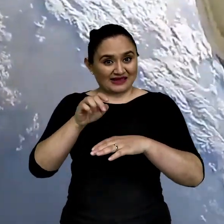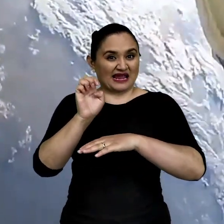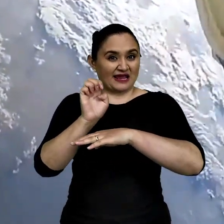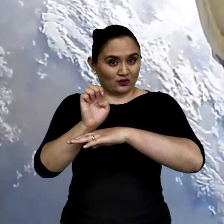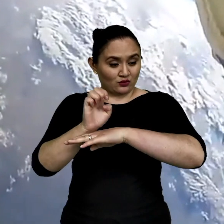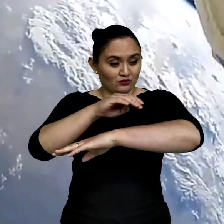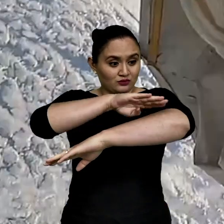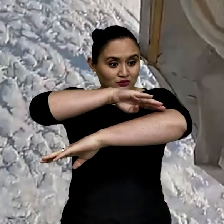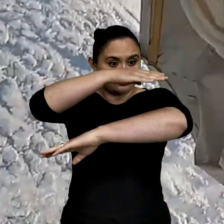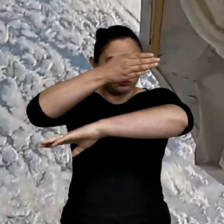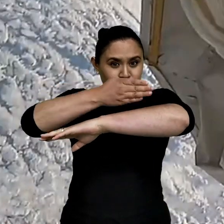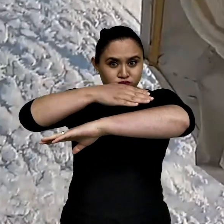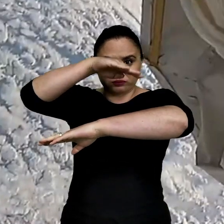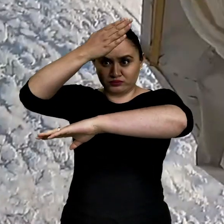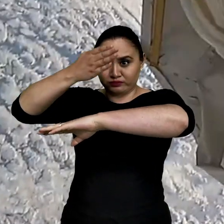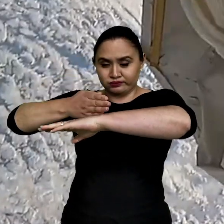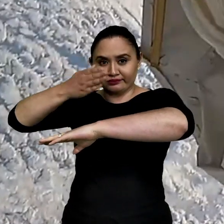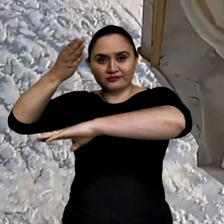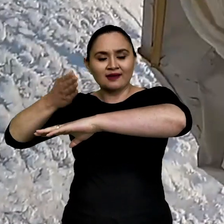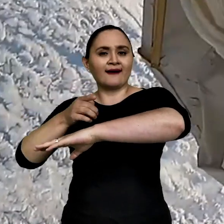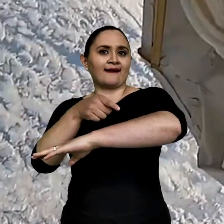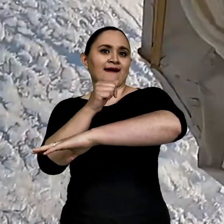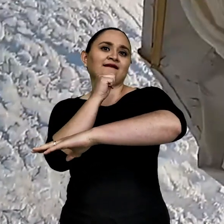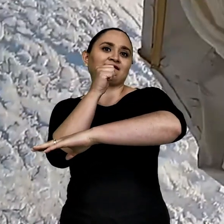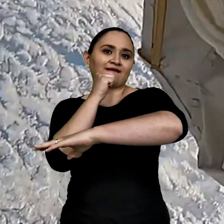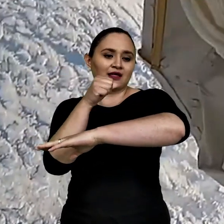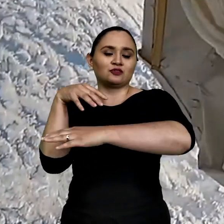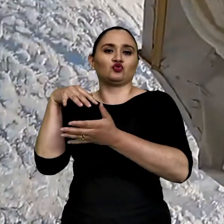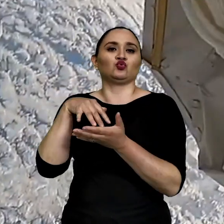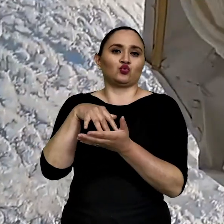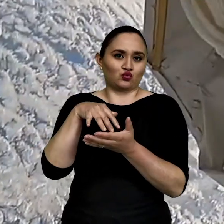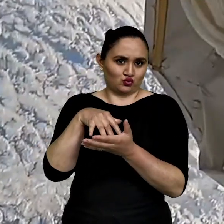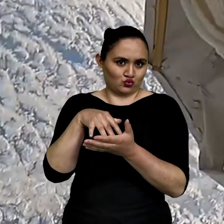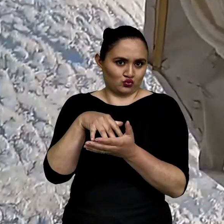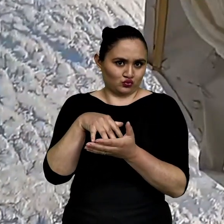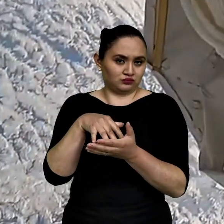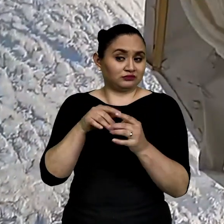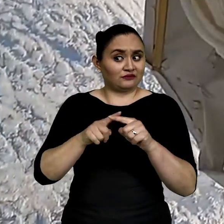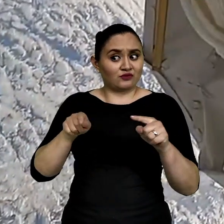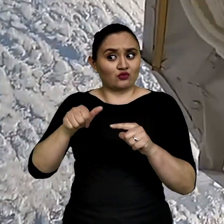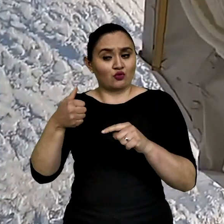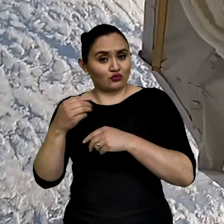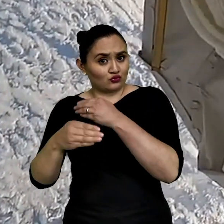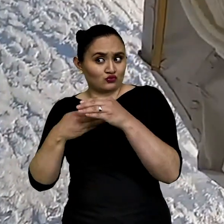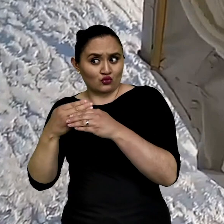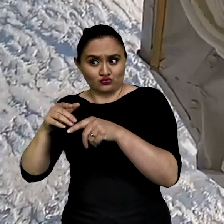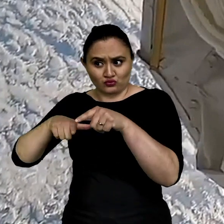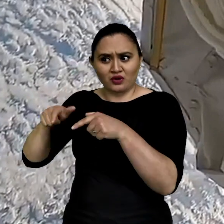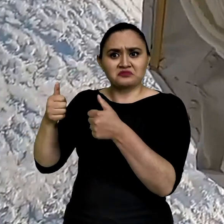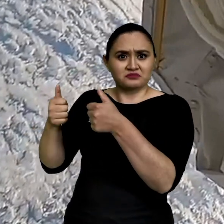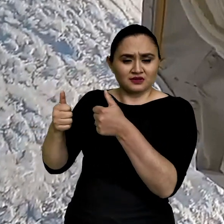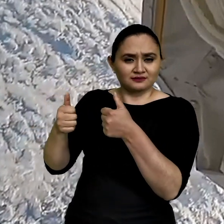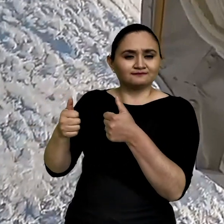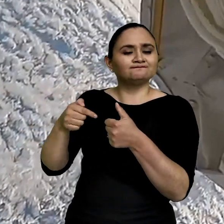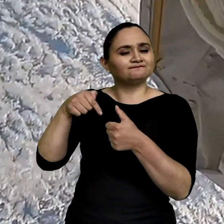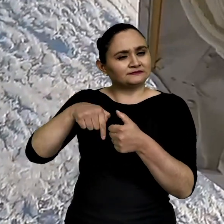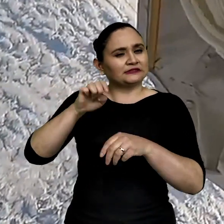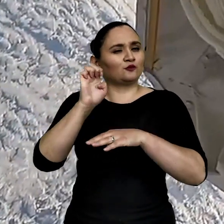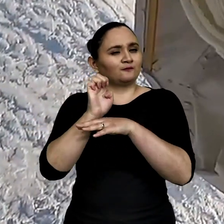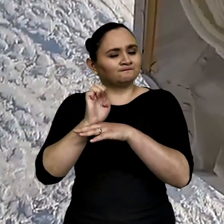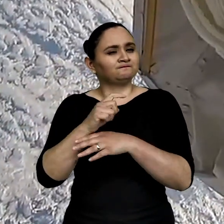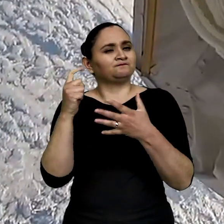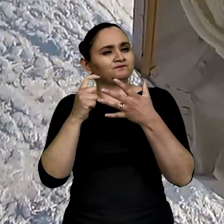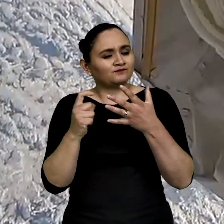Los Andes tropicales, donde vivimos, es una zona que tiene muy poco estudio de comparación de otras partes del mundo. Necesitamos más científicos